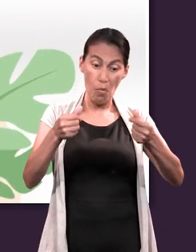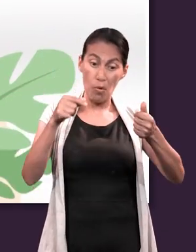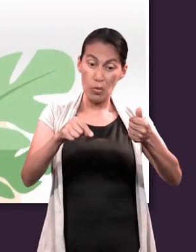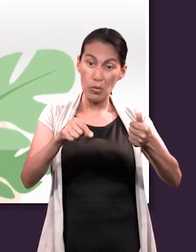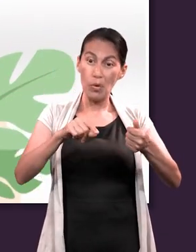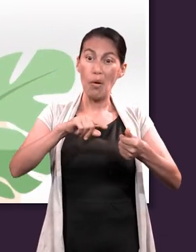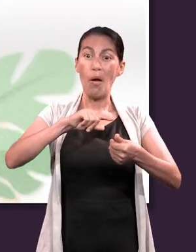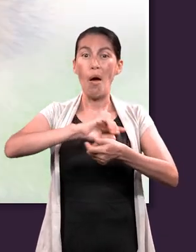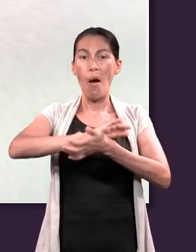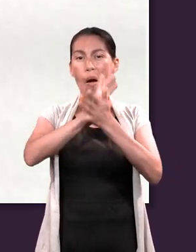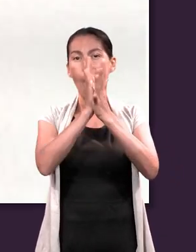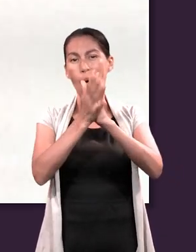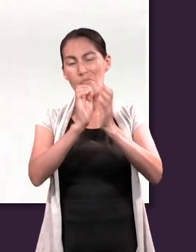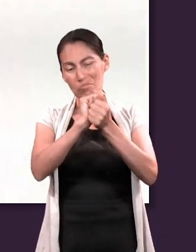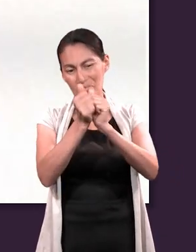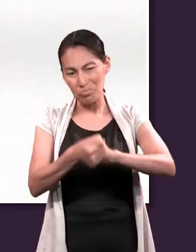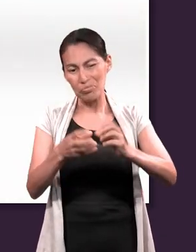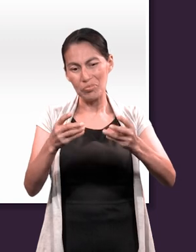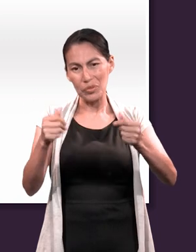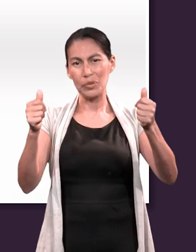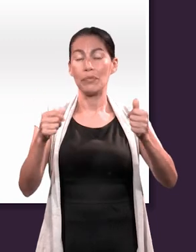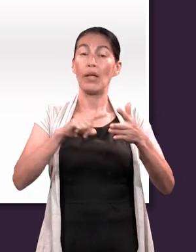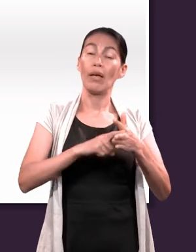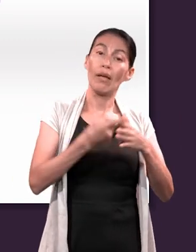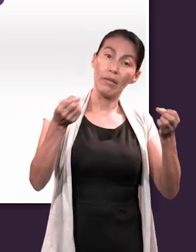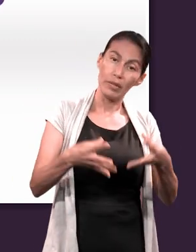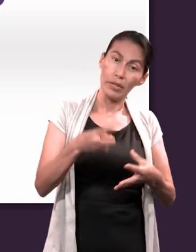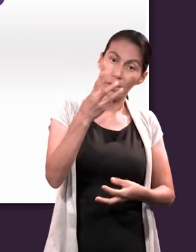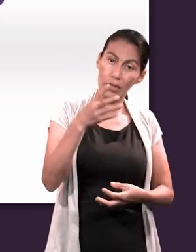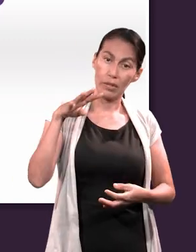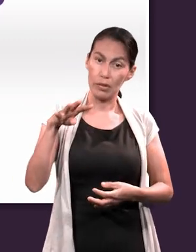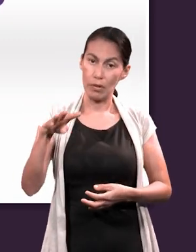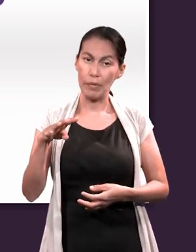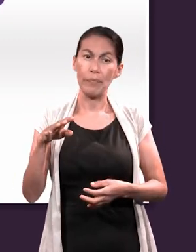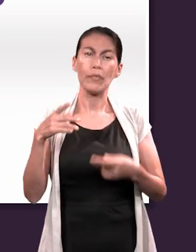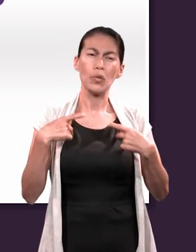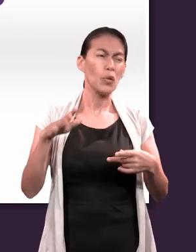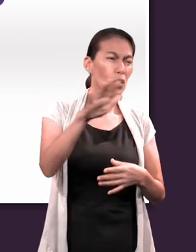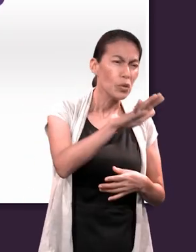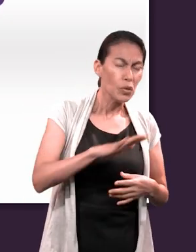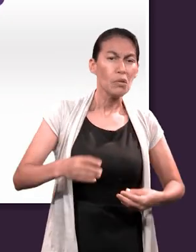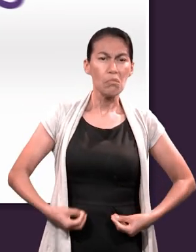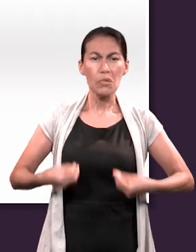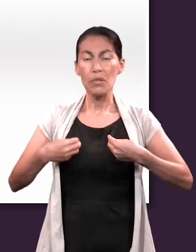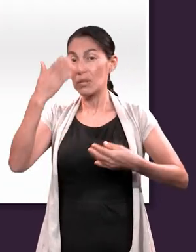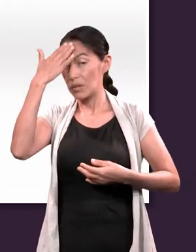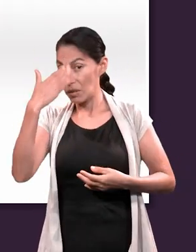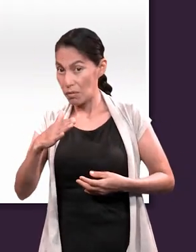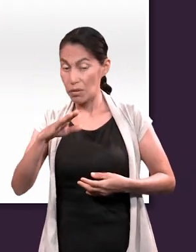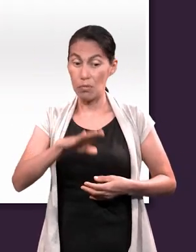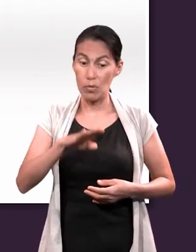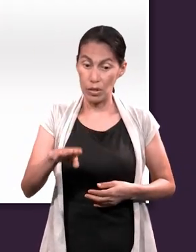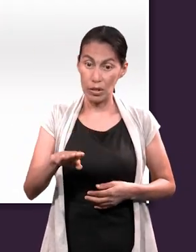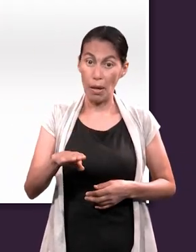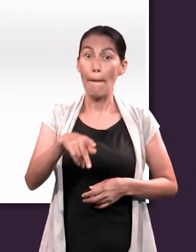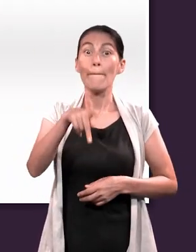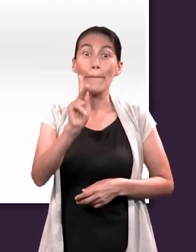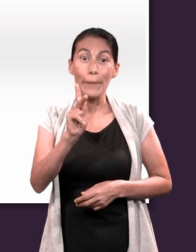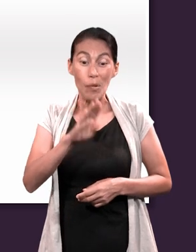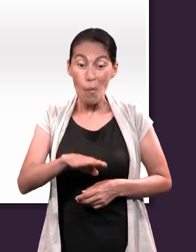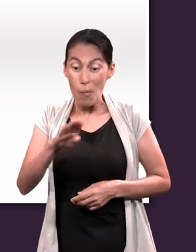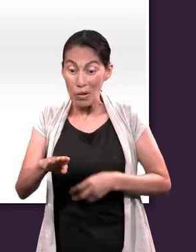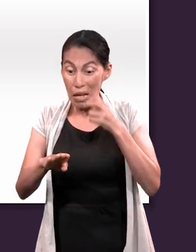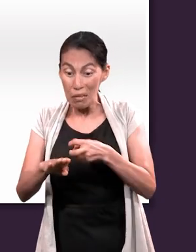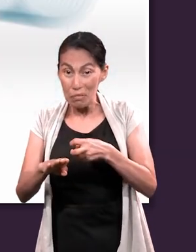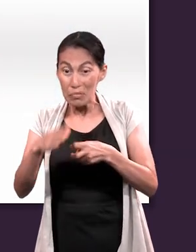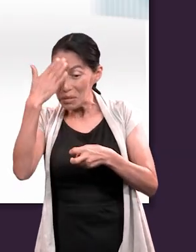independiente de Él. Polvo eres y al polvo volverás. Génesis 3.19 Porque los que viven saben que